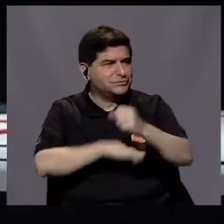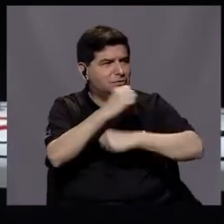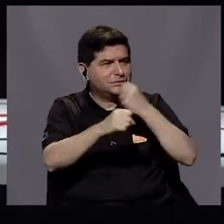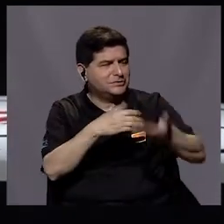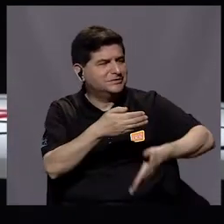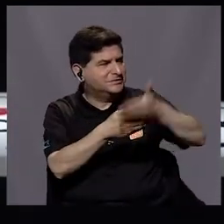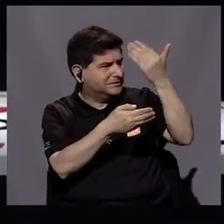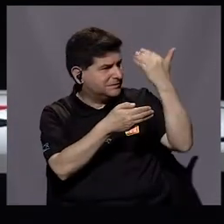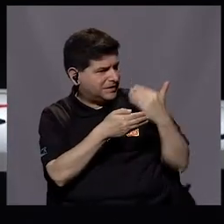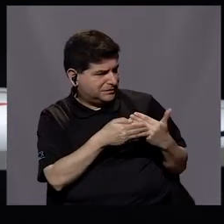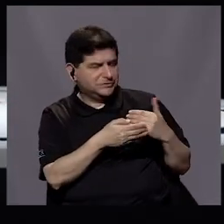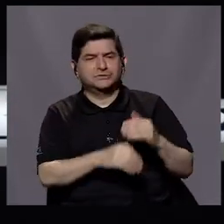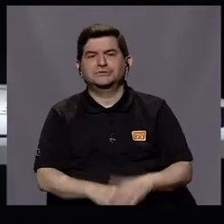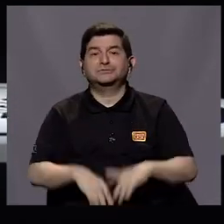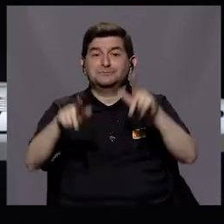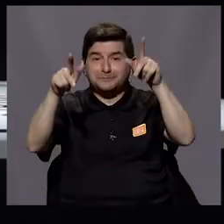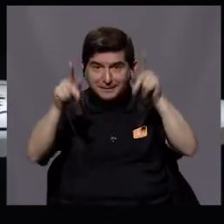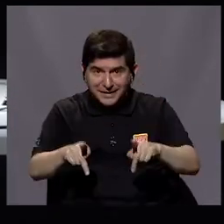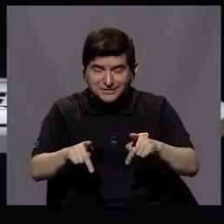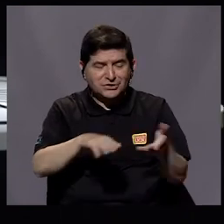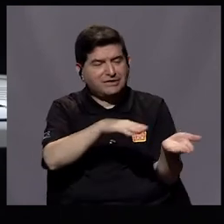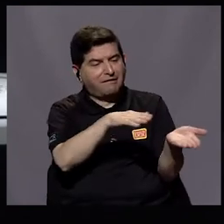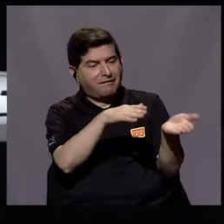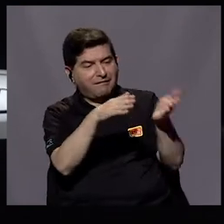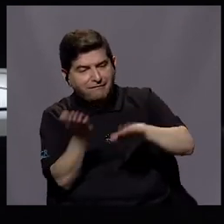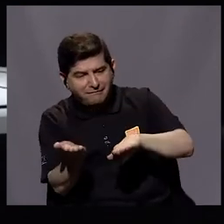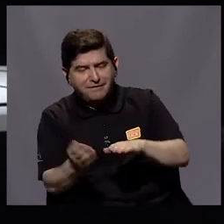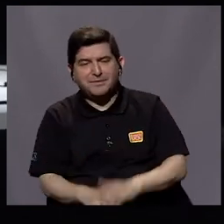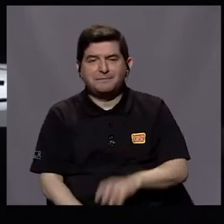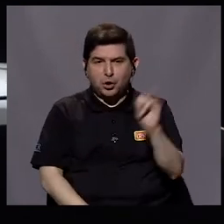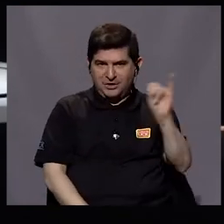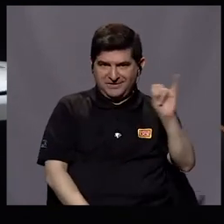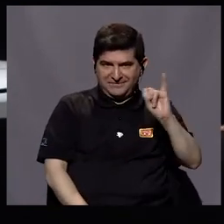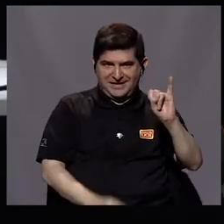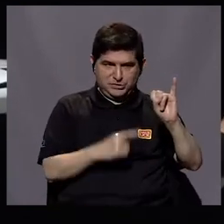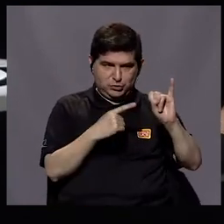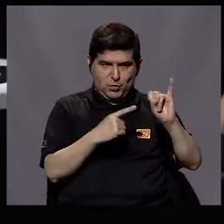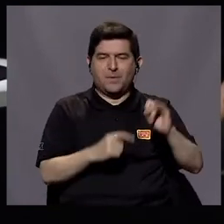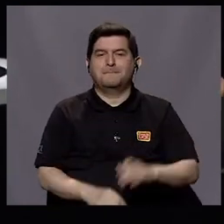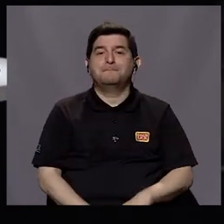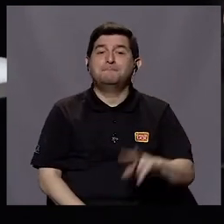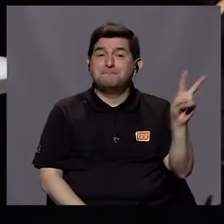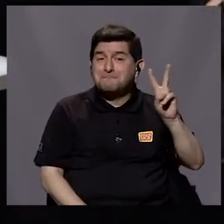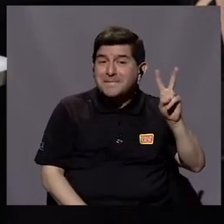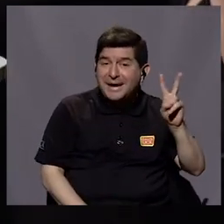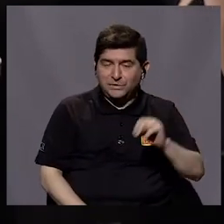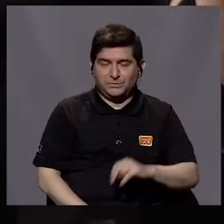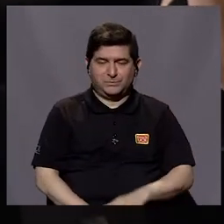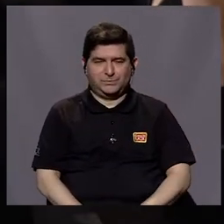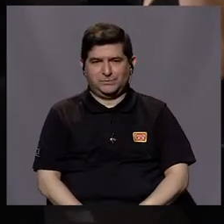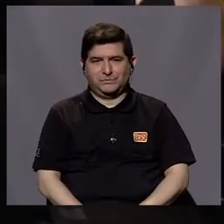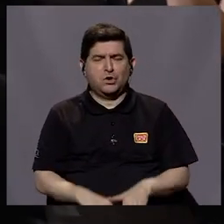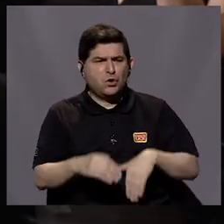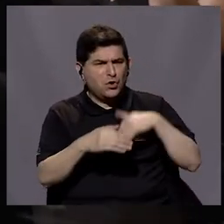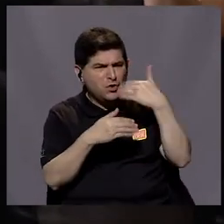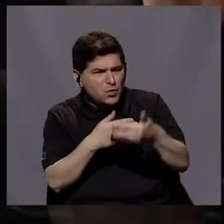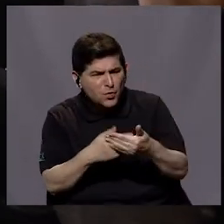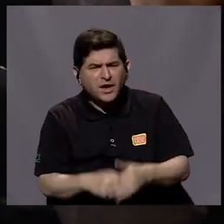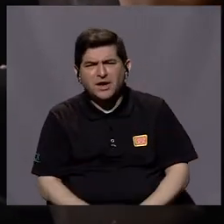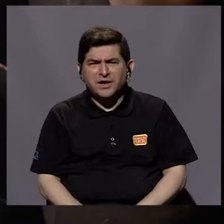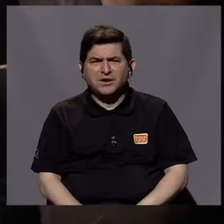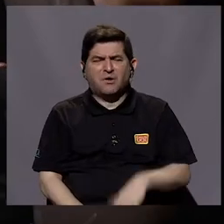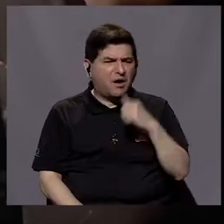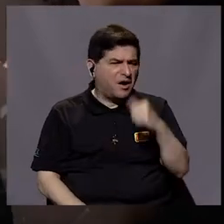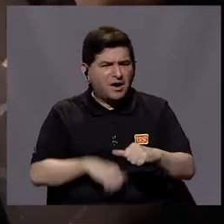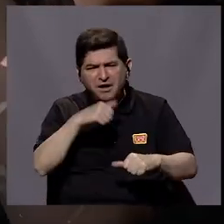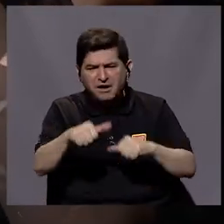décadas más atrás, las personas morían por infecciones, por virus, ¿verdad? Y luego eso se fue